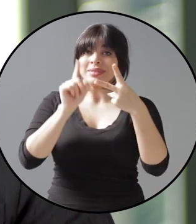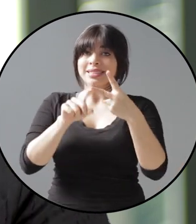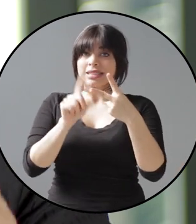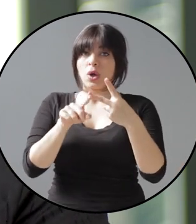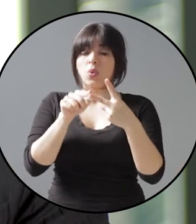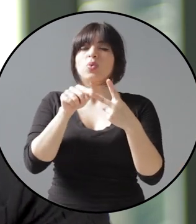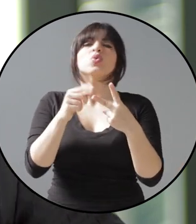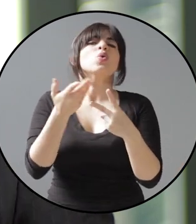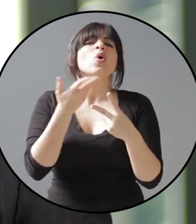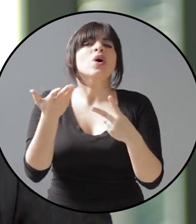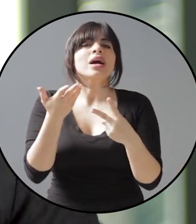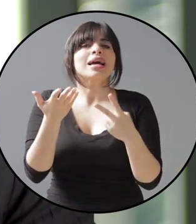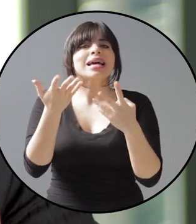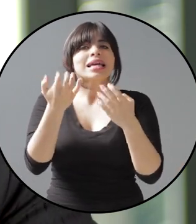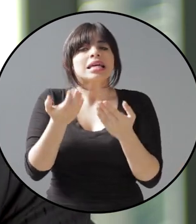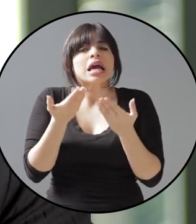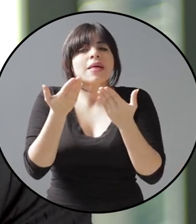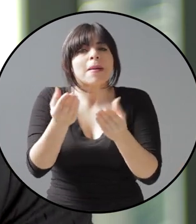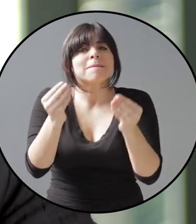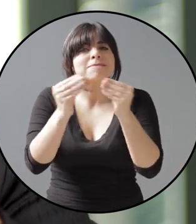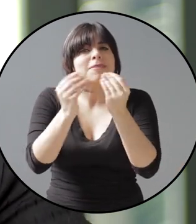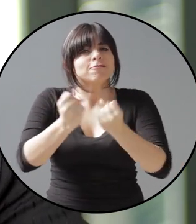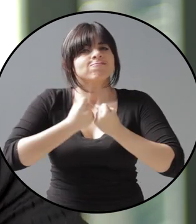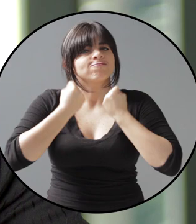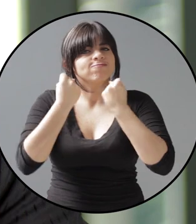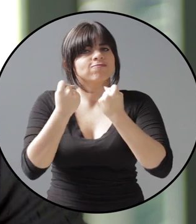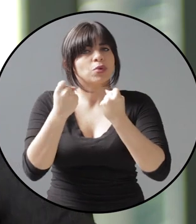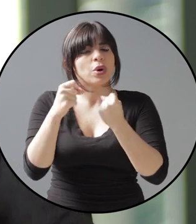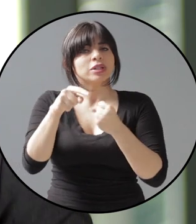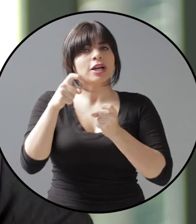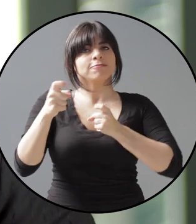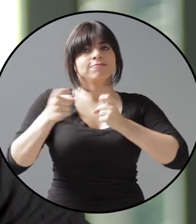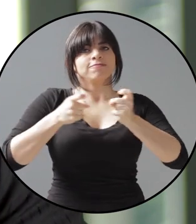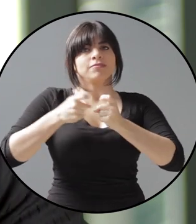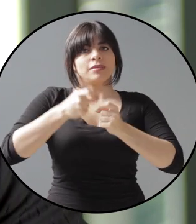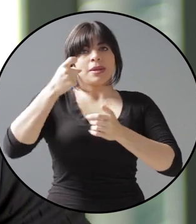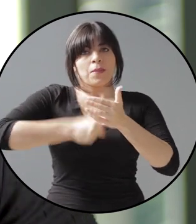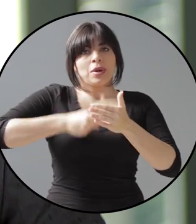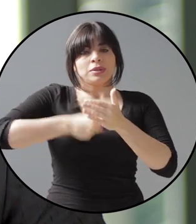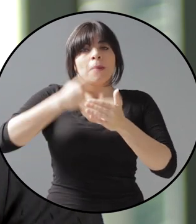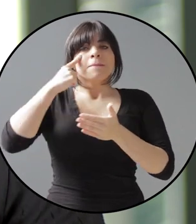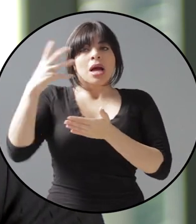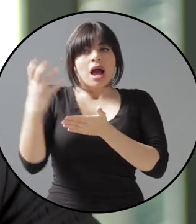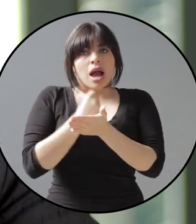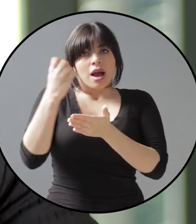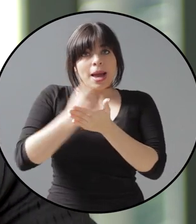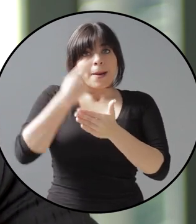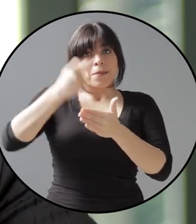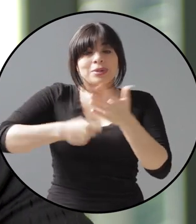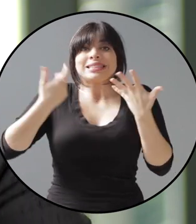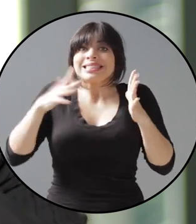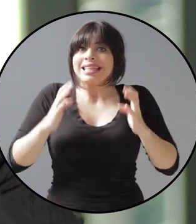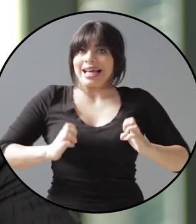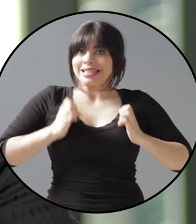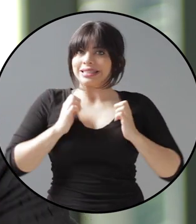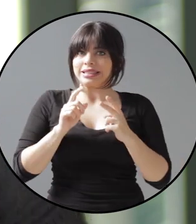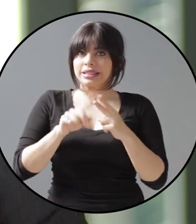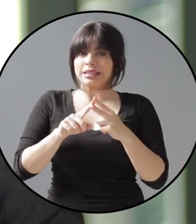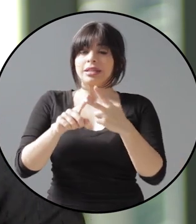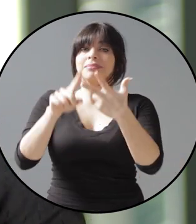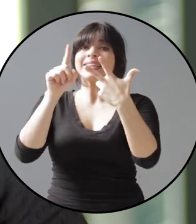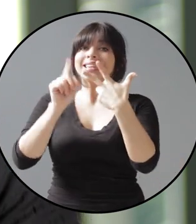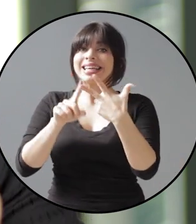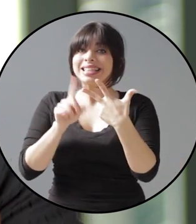Un segundo punto es que se le quiere dar mayor fortalecimiento a la administración tributaria para cobrar impuestos ya